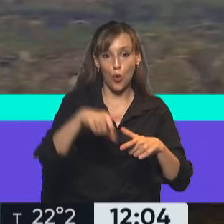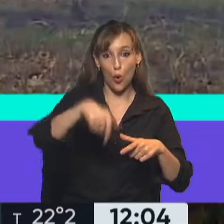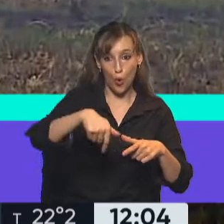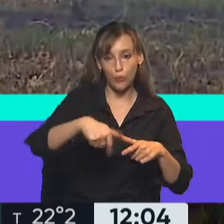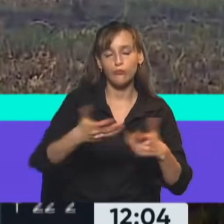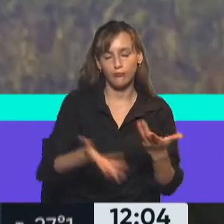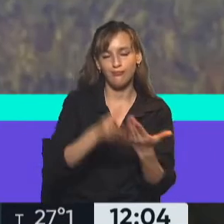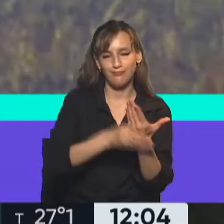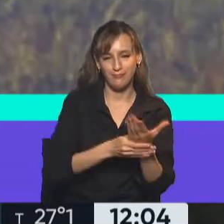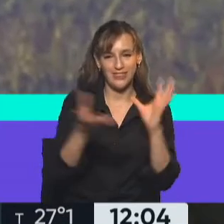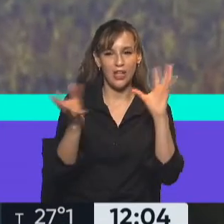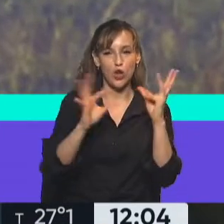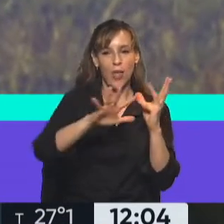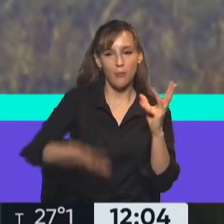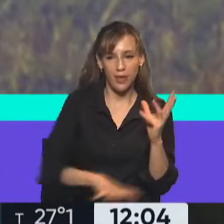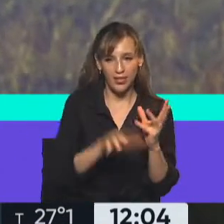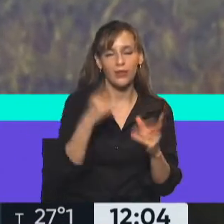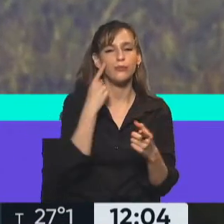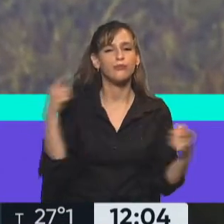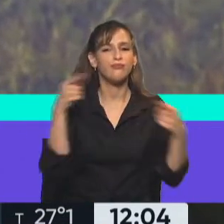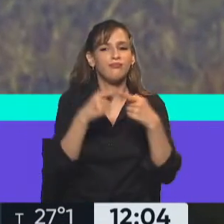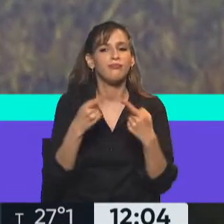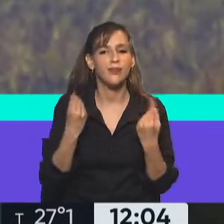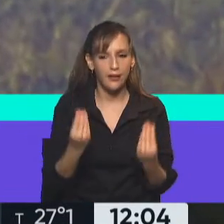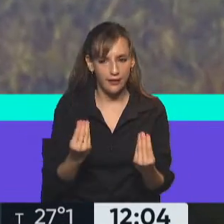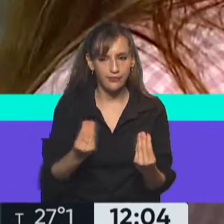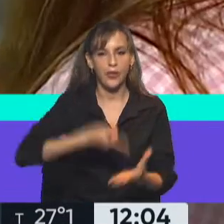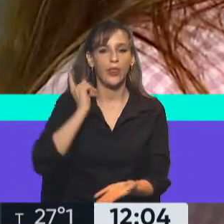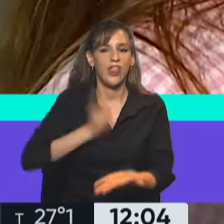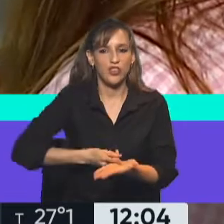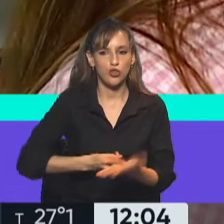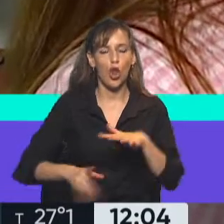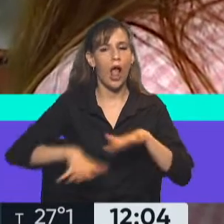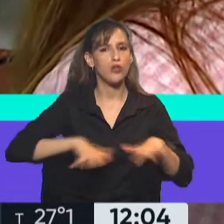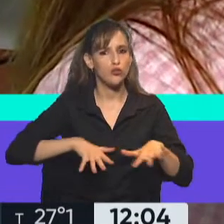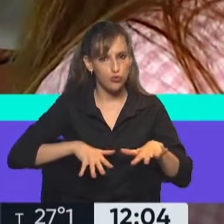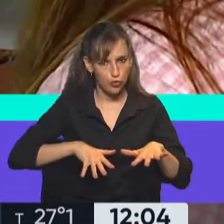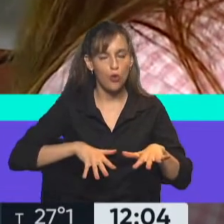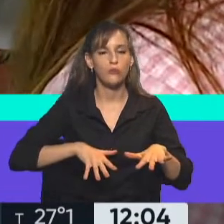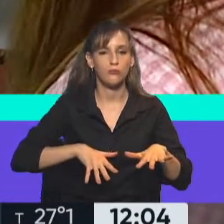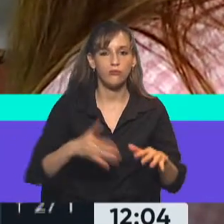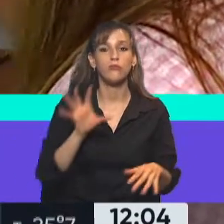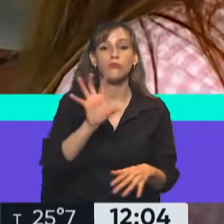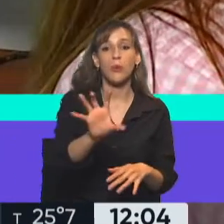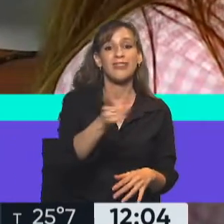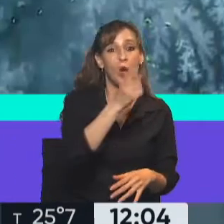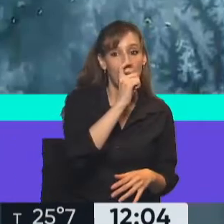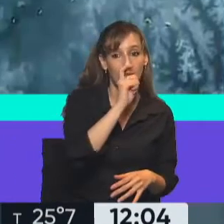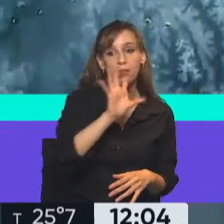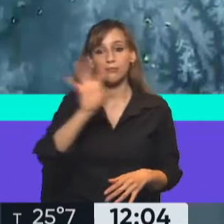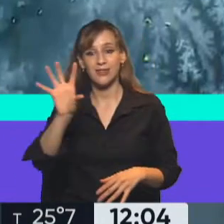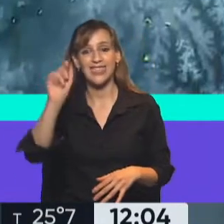Ministerio de Ambiente tiene como objetivo llevar adelante acciones concretas coordinadas entre las provincias de Corrientes y Chaco